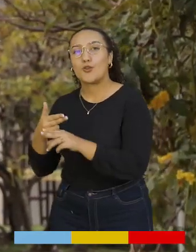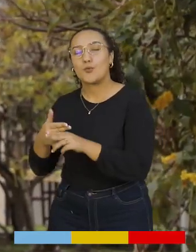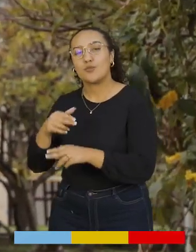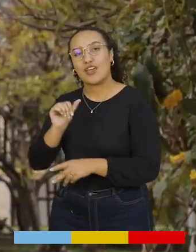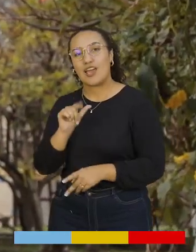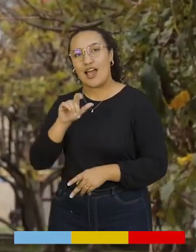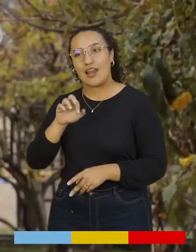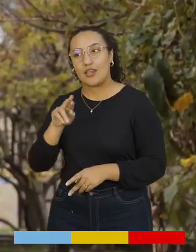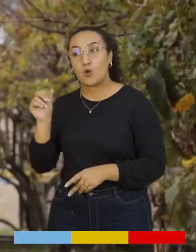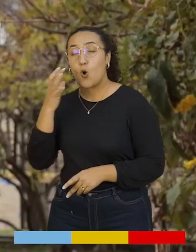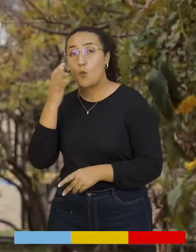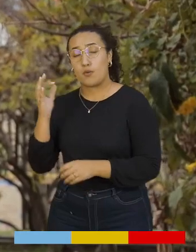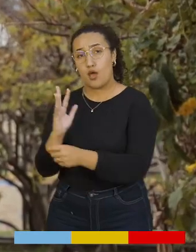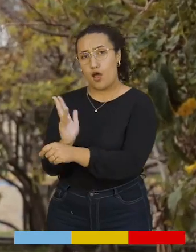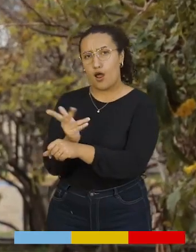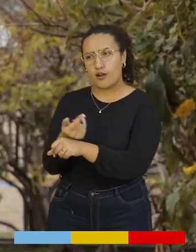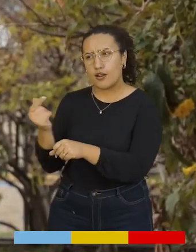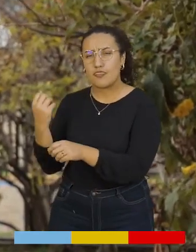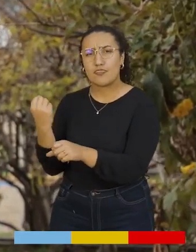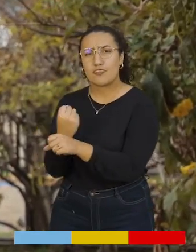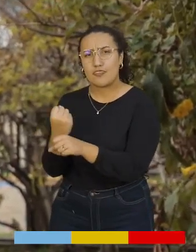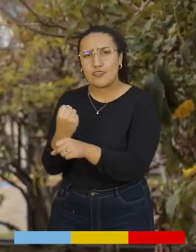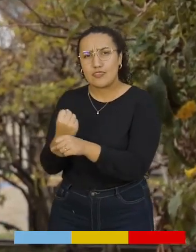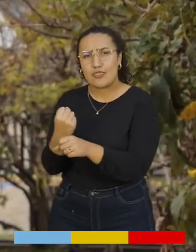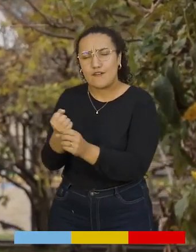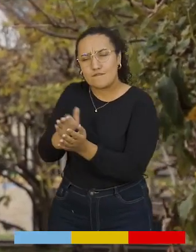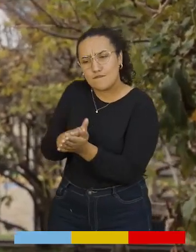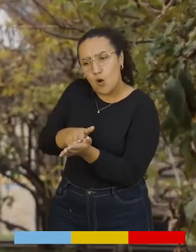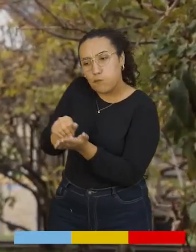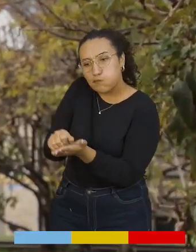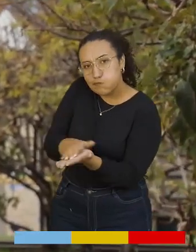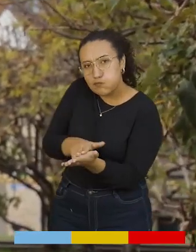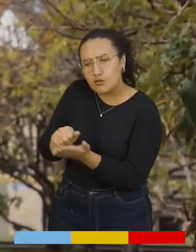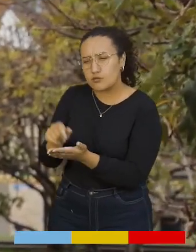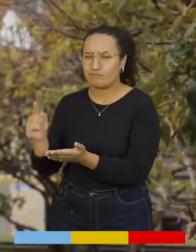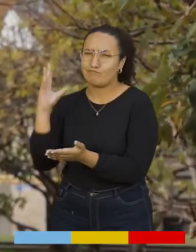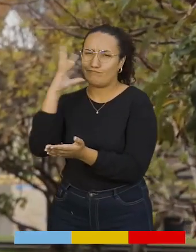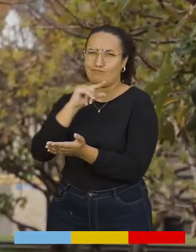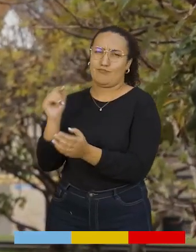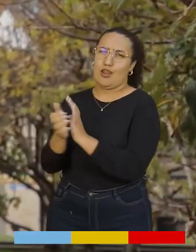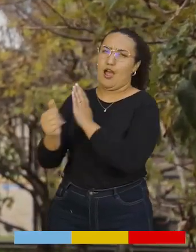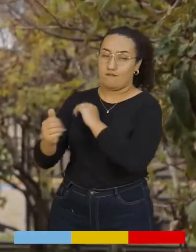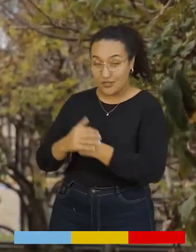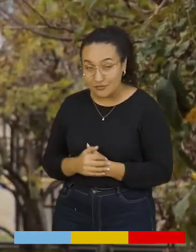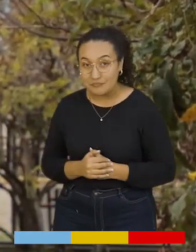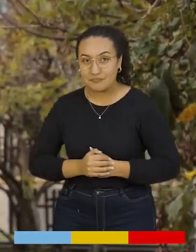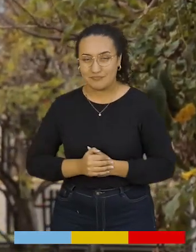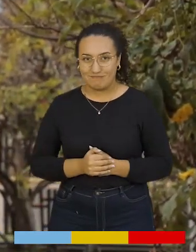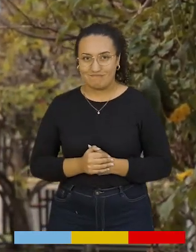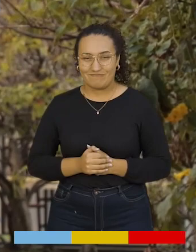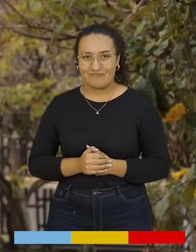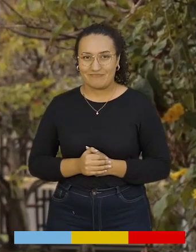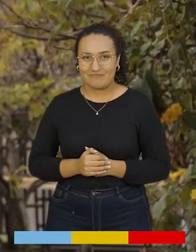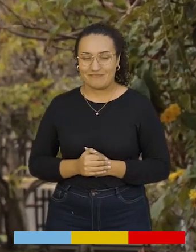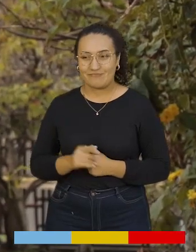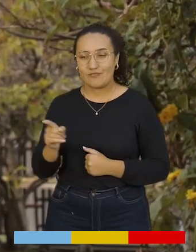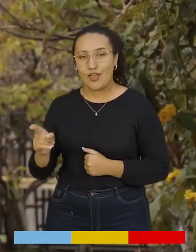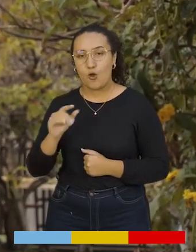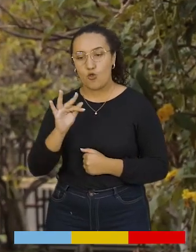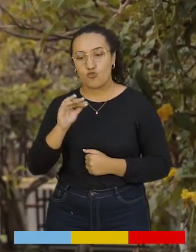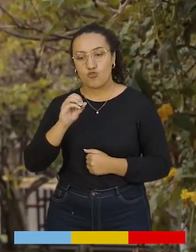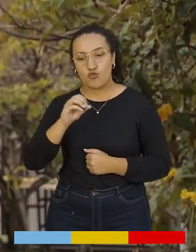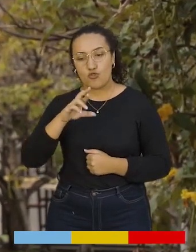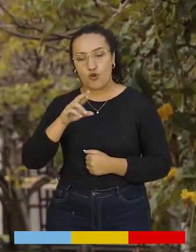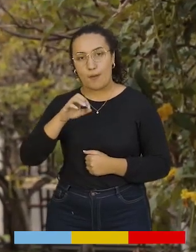Se trata de Don Alirio López. Un artesano que trabaja con la cerámica y elabora cualquier cantidad de piezas. Esto es un